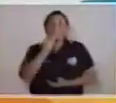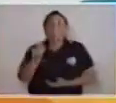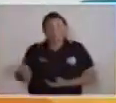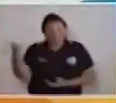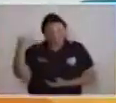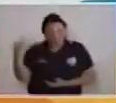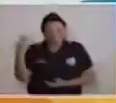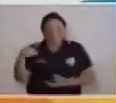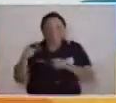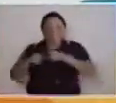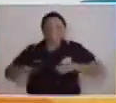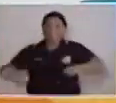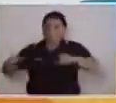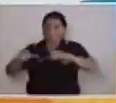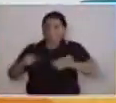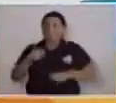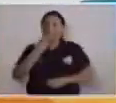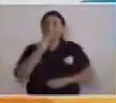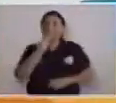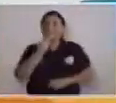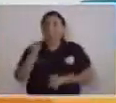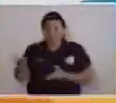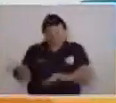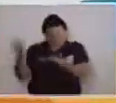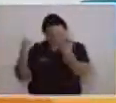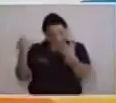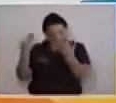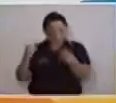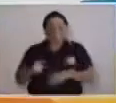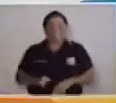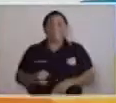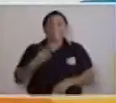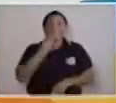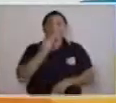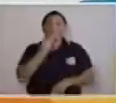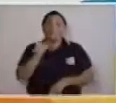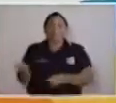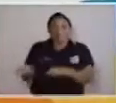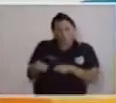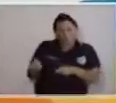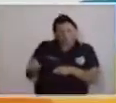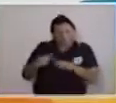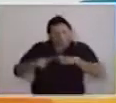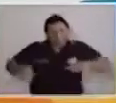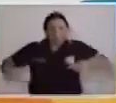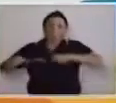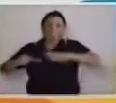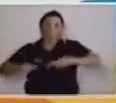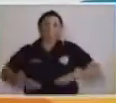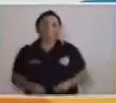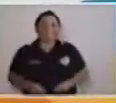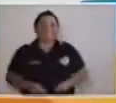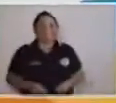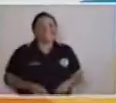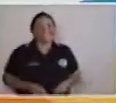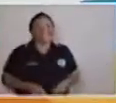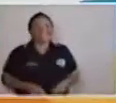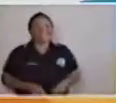Chivita! ¡Sal de ahí de ese lugar! ¡Sal de ahí, Chiva Chivita! ¡Sal de ahí de ese lugar!